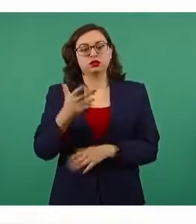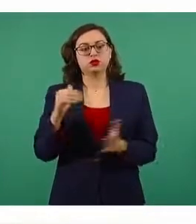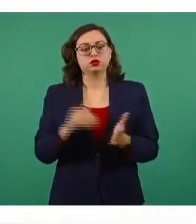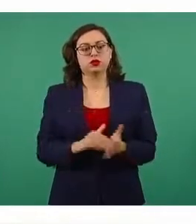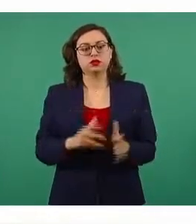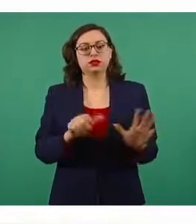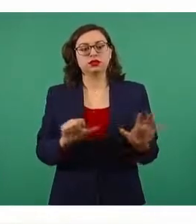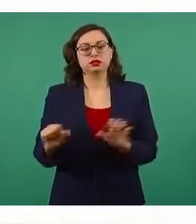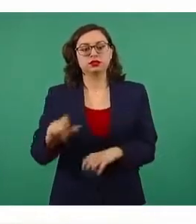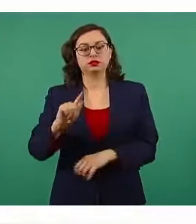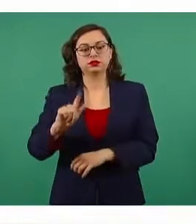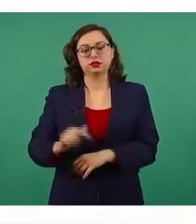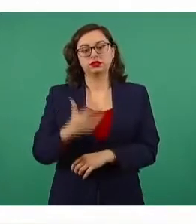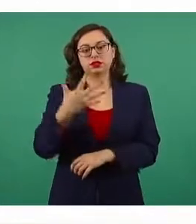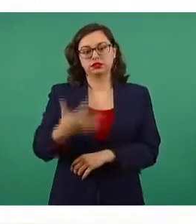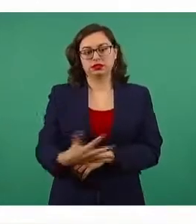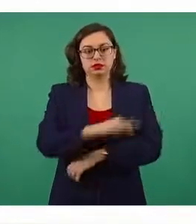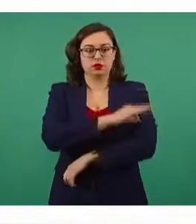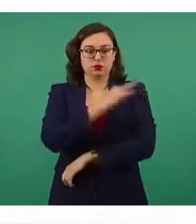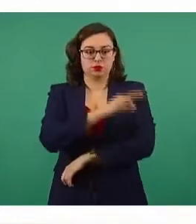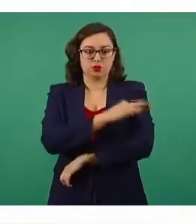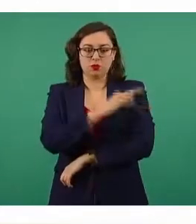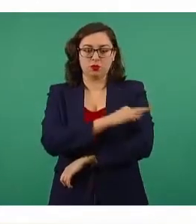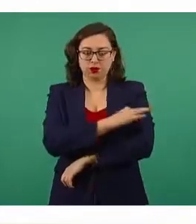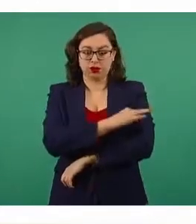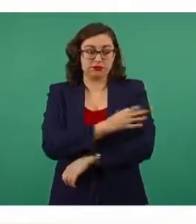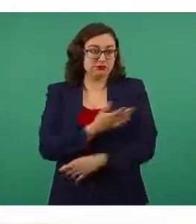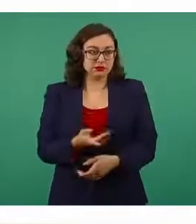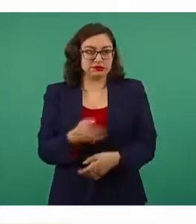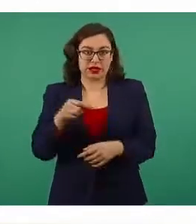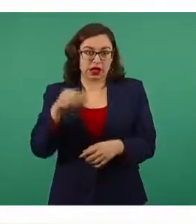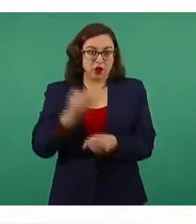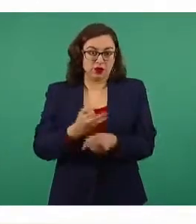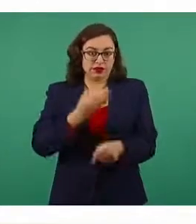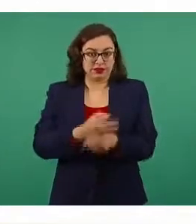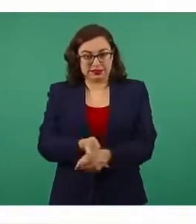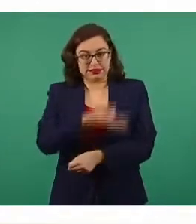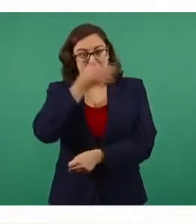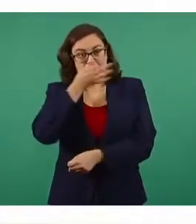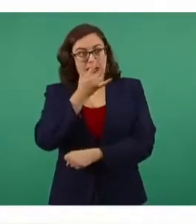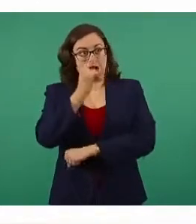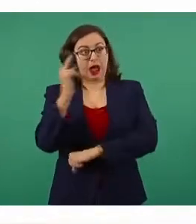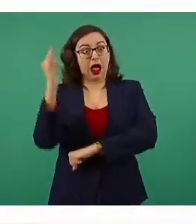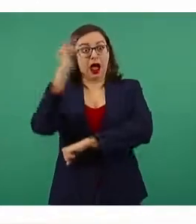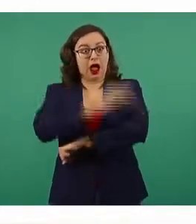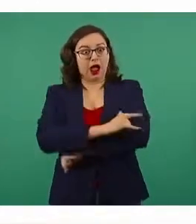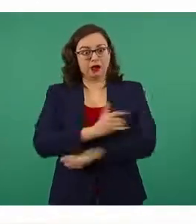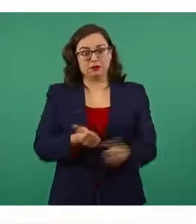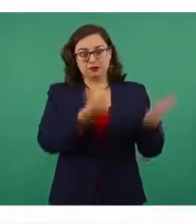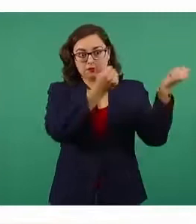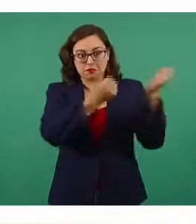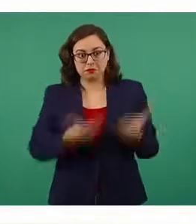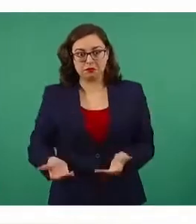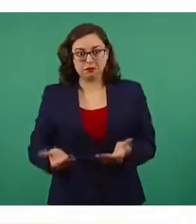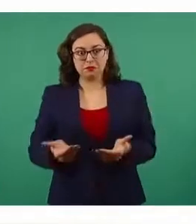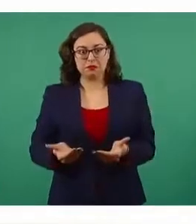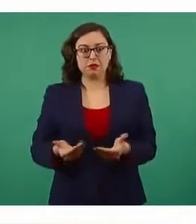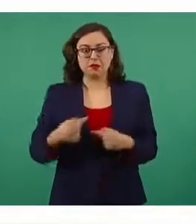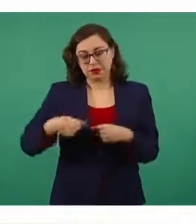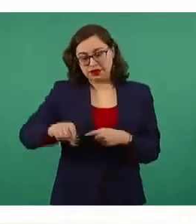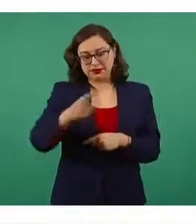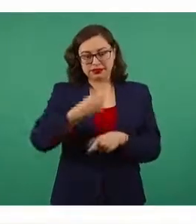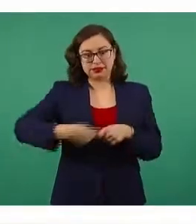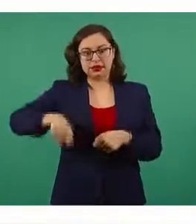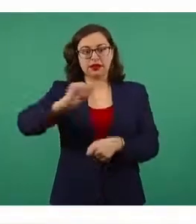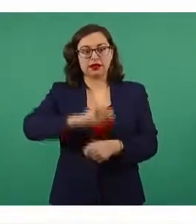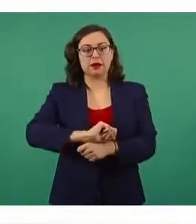675 y en unos pocos minutos estará llegando el primer embarque de la semana